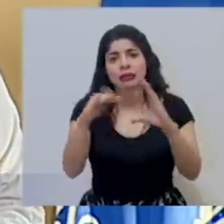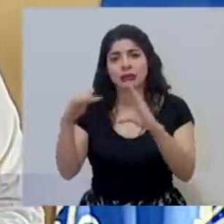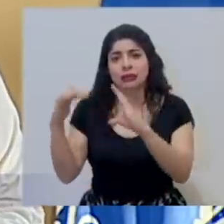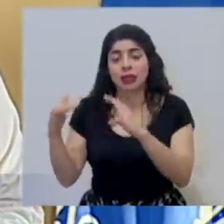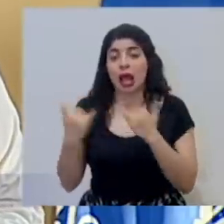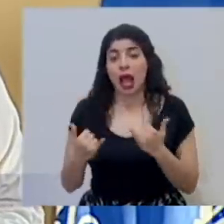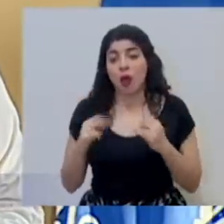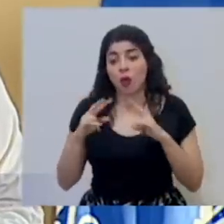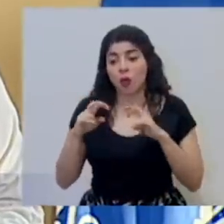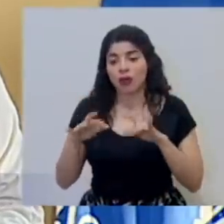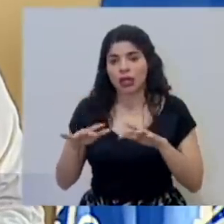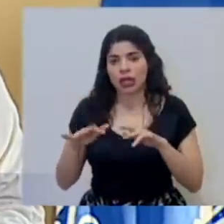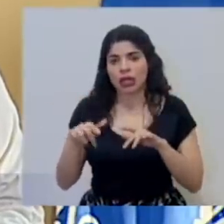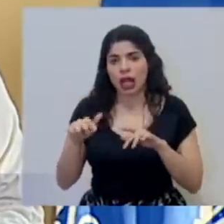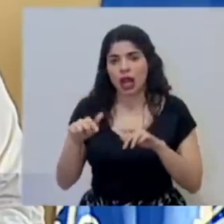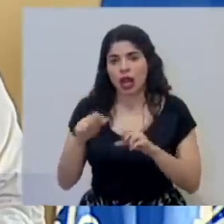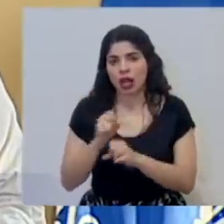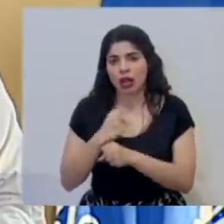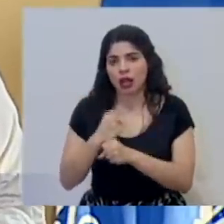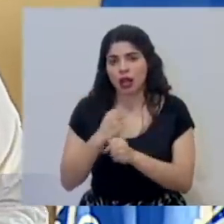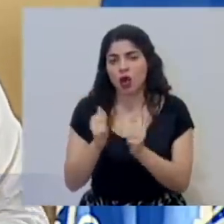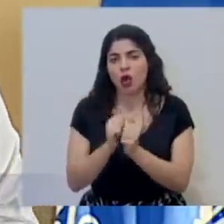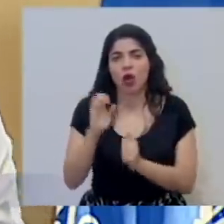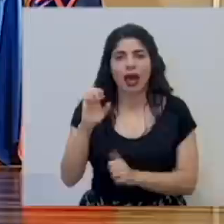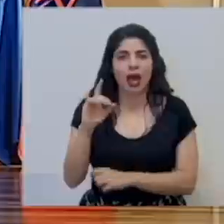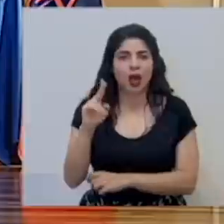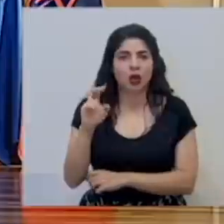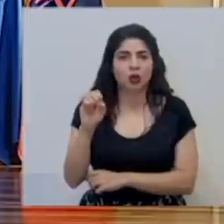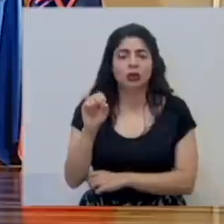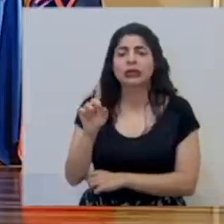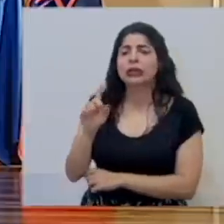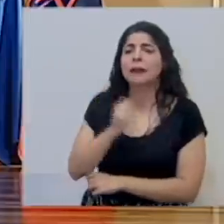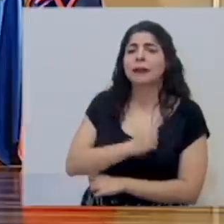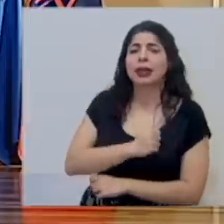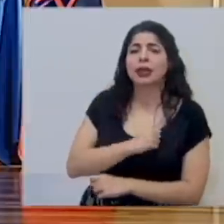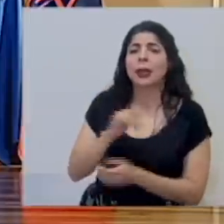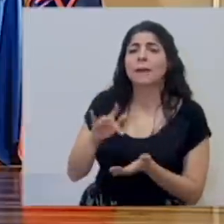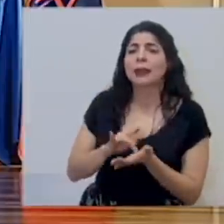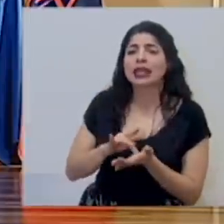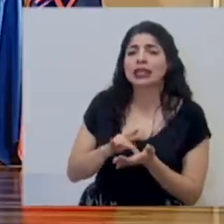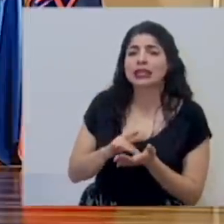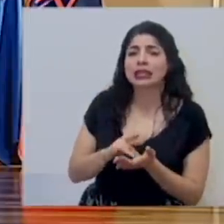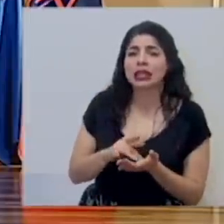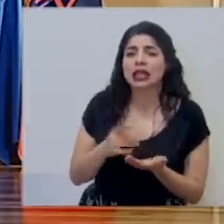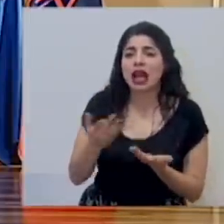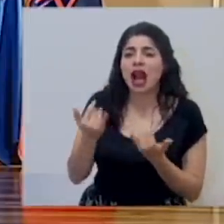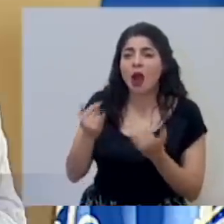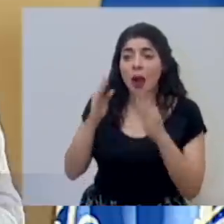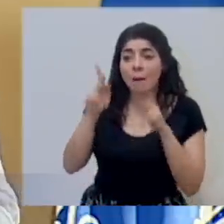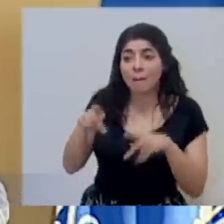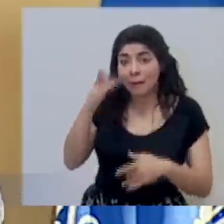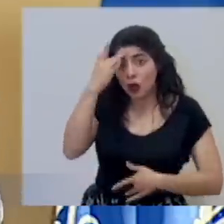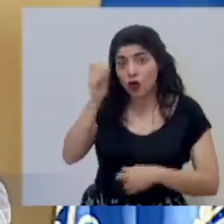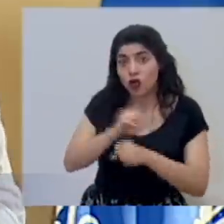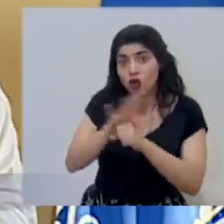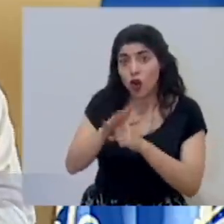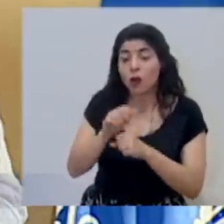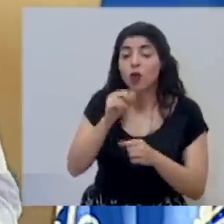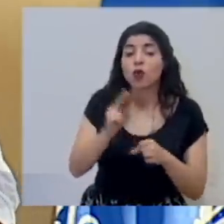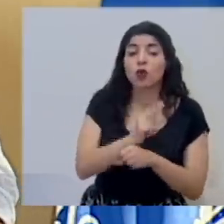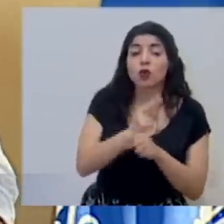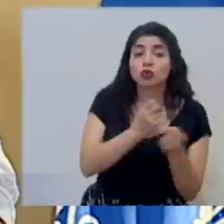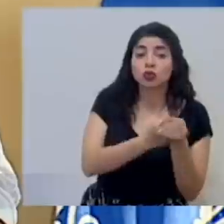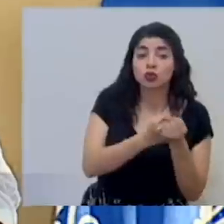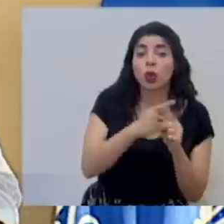realizando de hecho de forma digital a través del edus. Y sobre la parte de medicamentos, ¿con qué se está tratando un paciente con COVID más allá del uso compasional